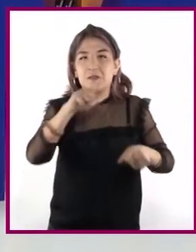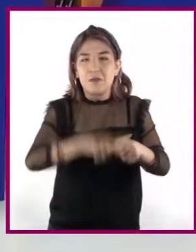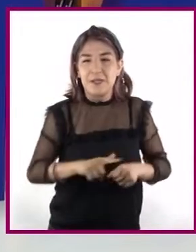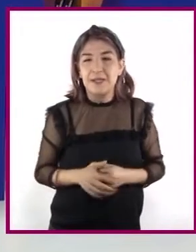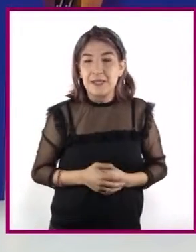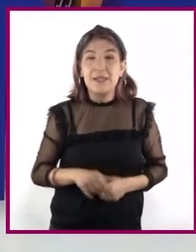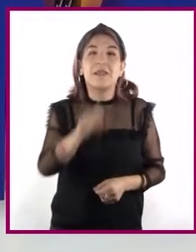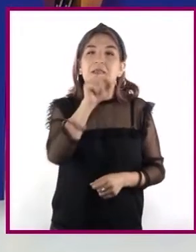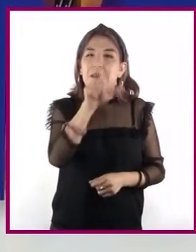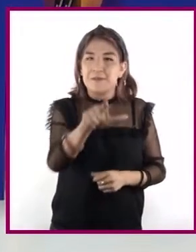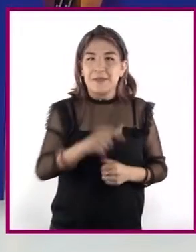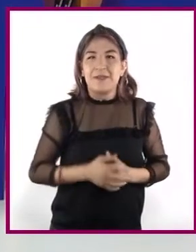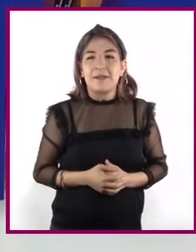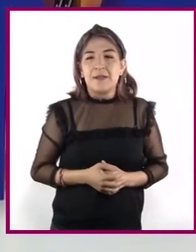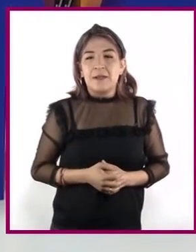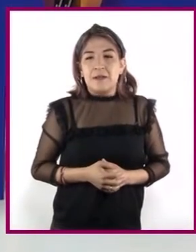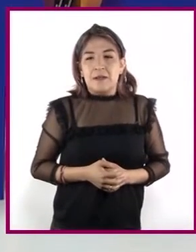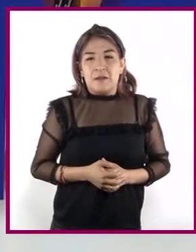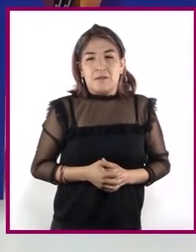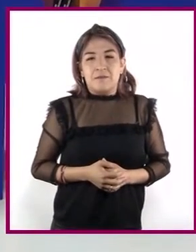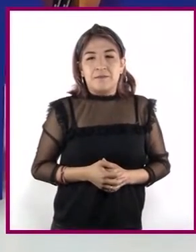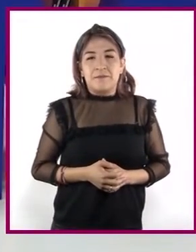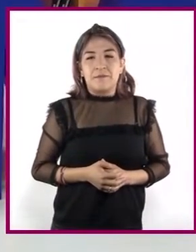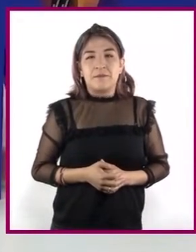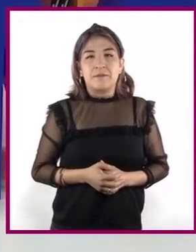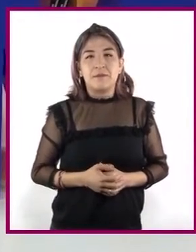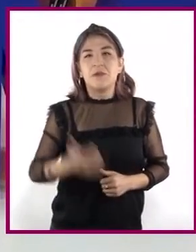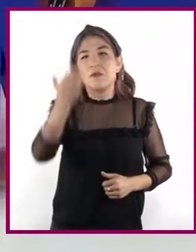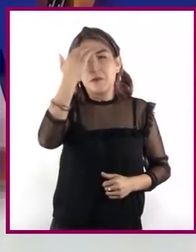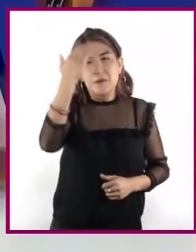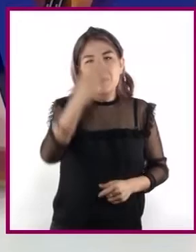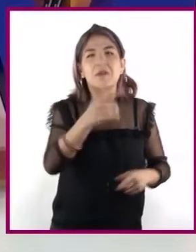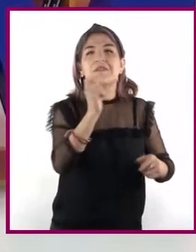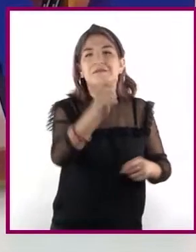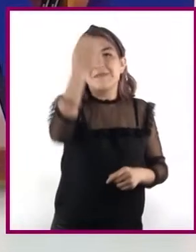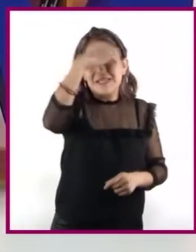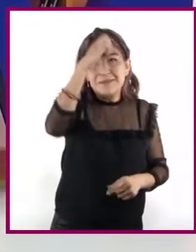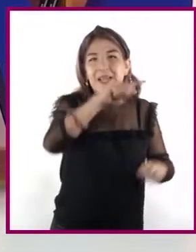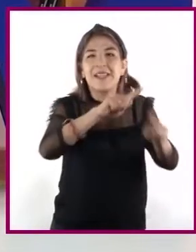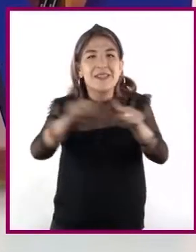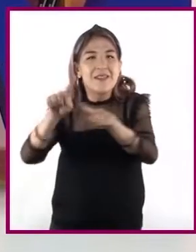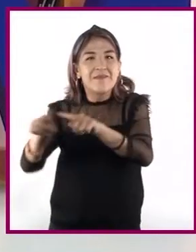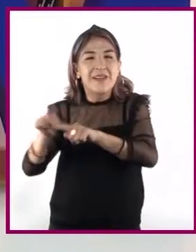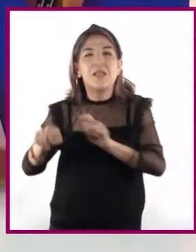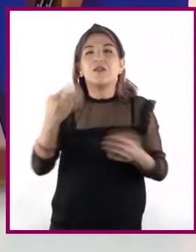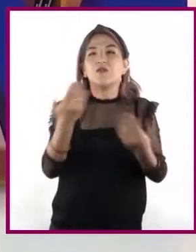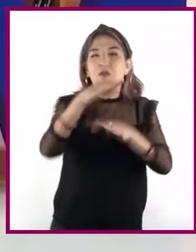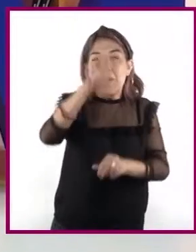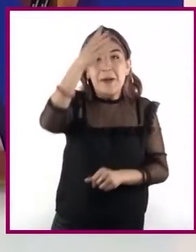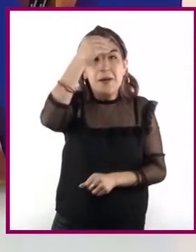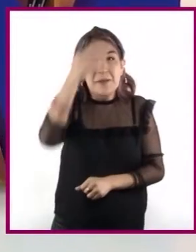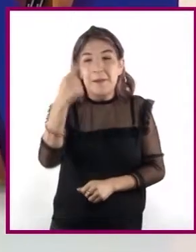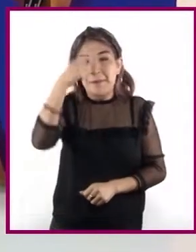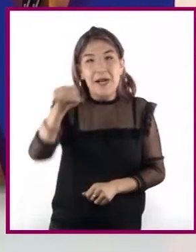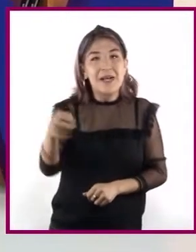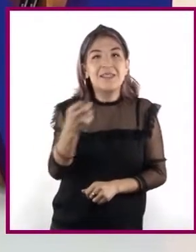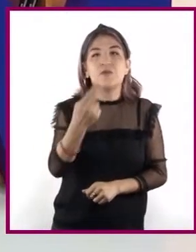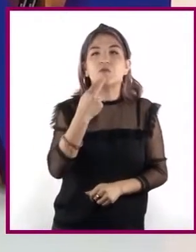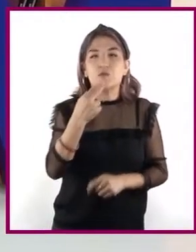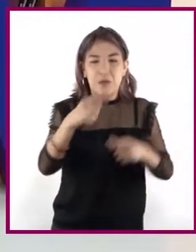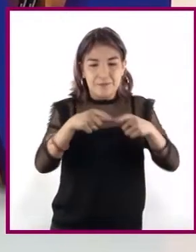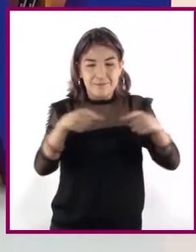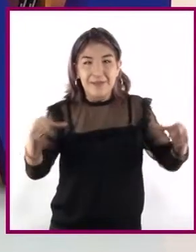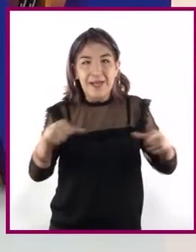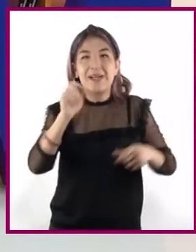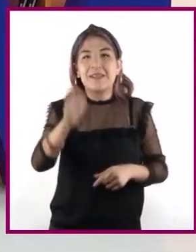Asimismo, hemos conocido experiencias de aprendizaje referentes a la utilidad de las fichas de trabajo